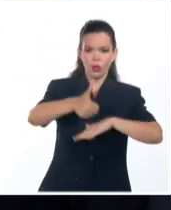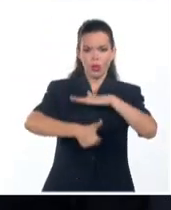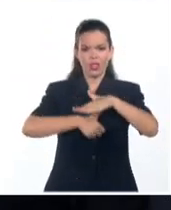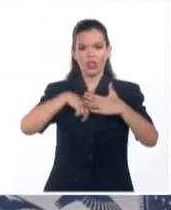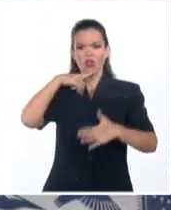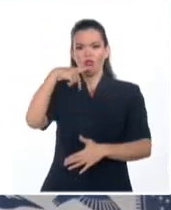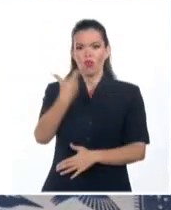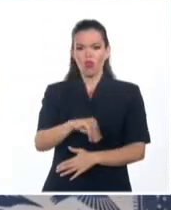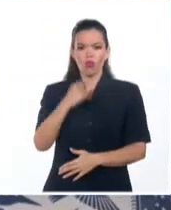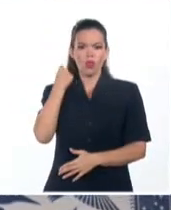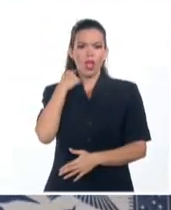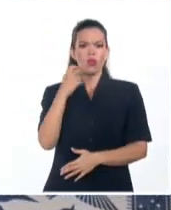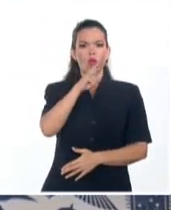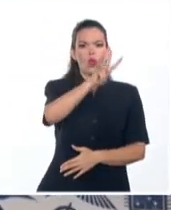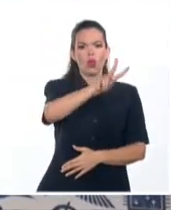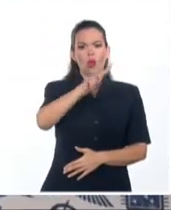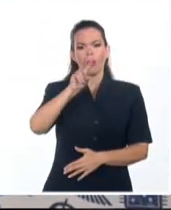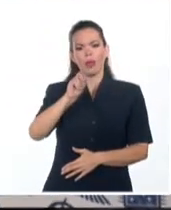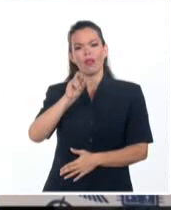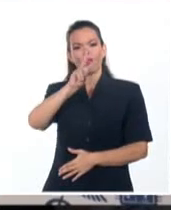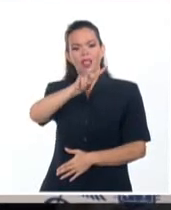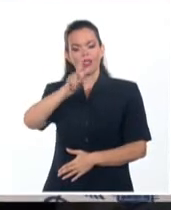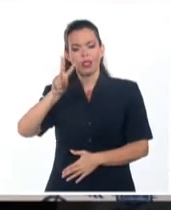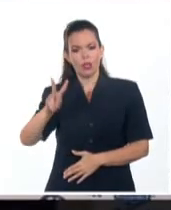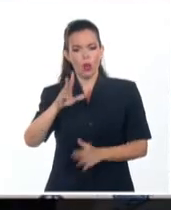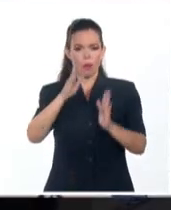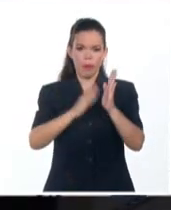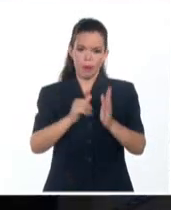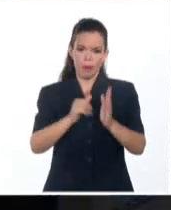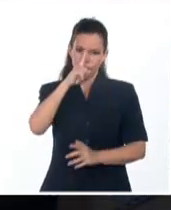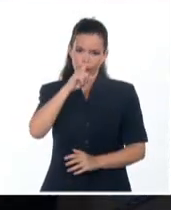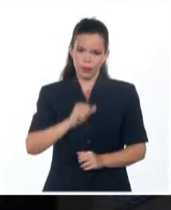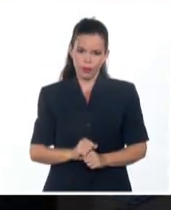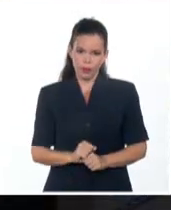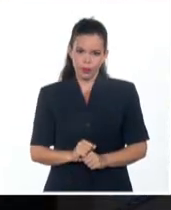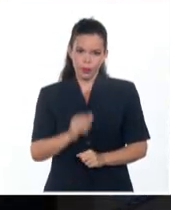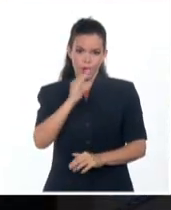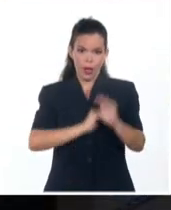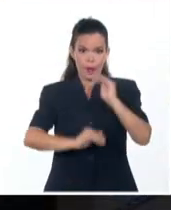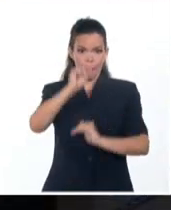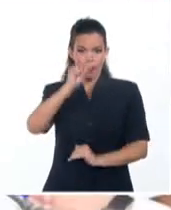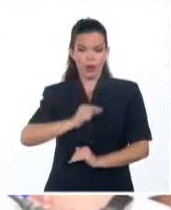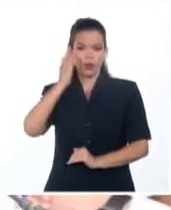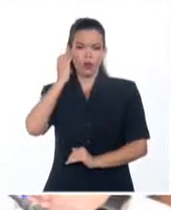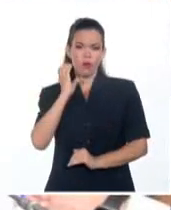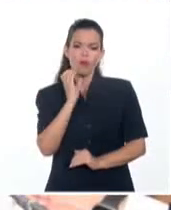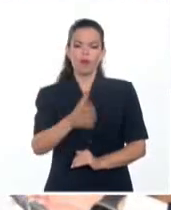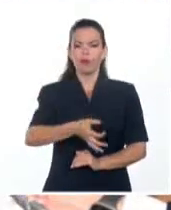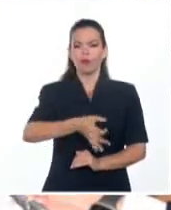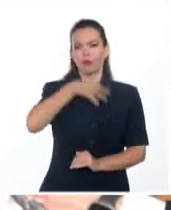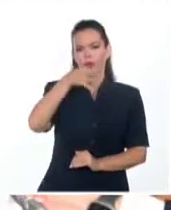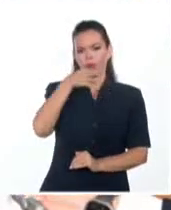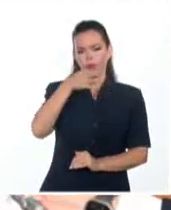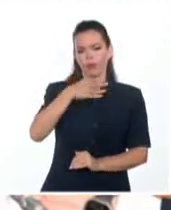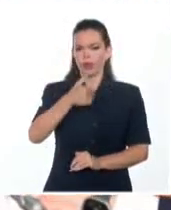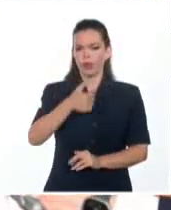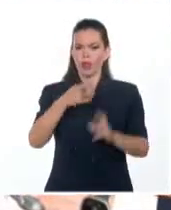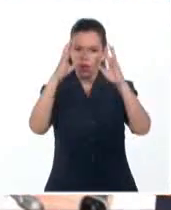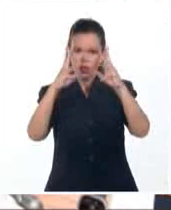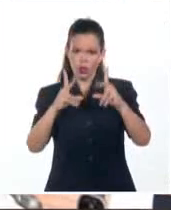2022. Durante el diálogo Marrero Cruz expresó la satisfacción por los resultados de la vigésima sesión de la Comisión